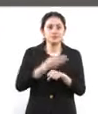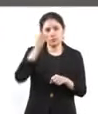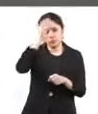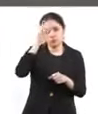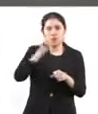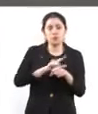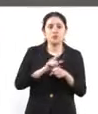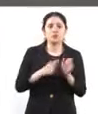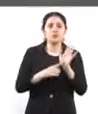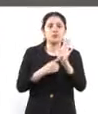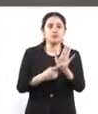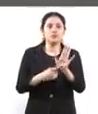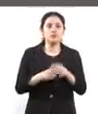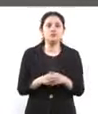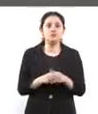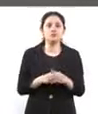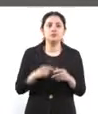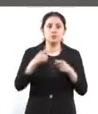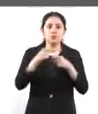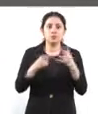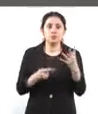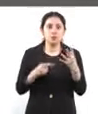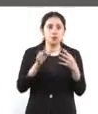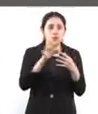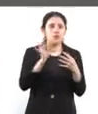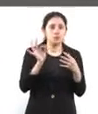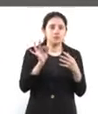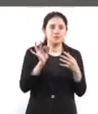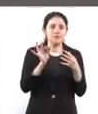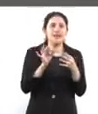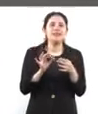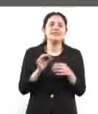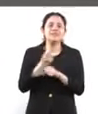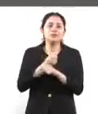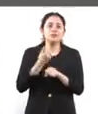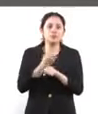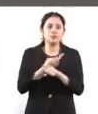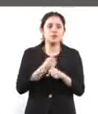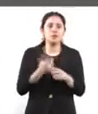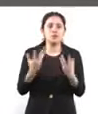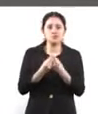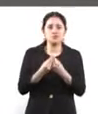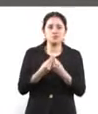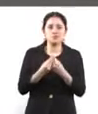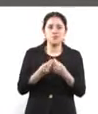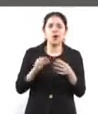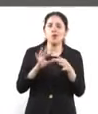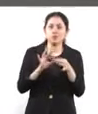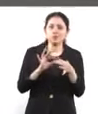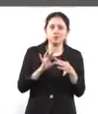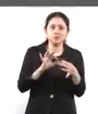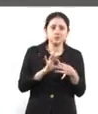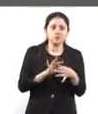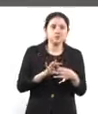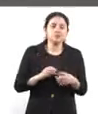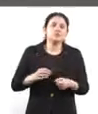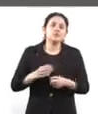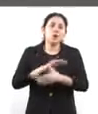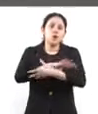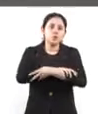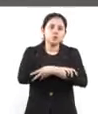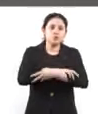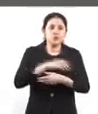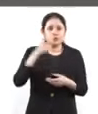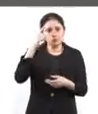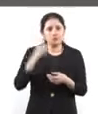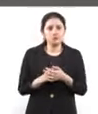quisiera destacar la gran colaboración con el ADIP y con la Secretaría de Cultura. Para la consolidación